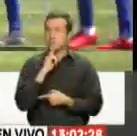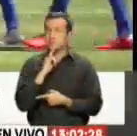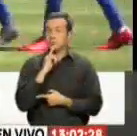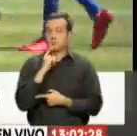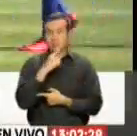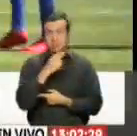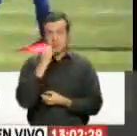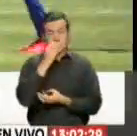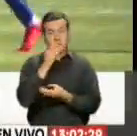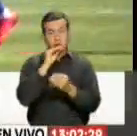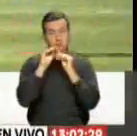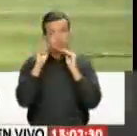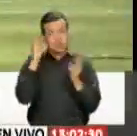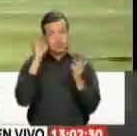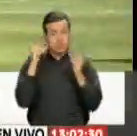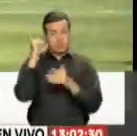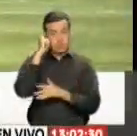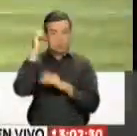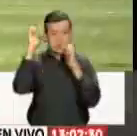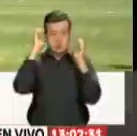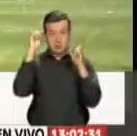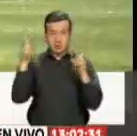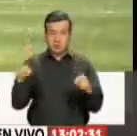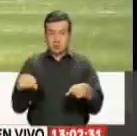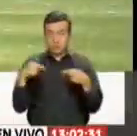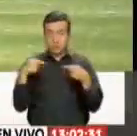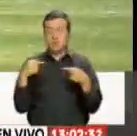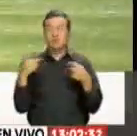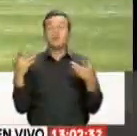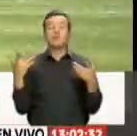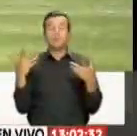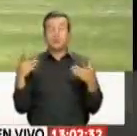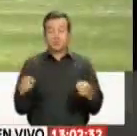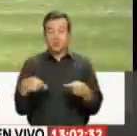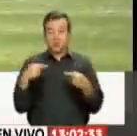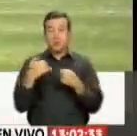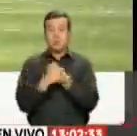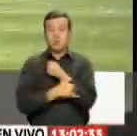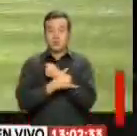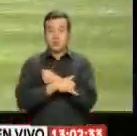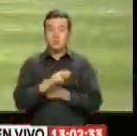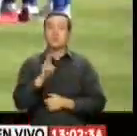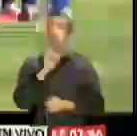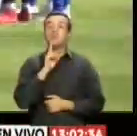y adelantó una posible estrategia para el partido que debe jugar ante Honduras.